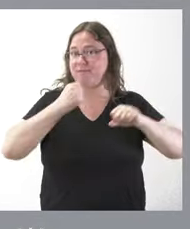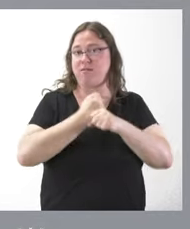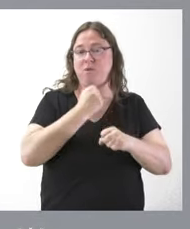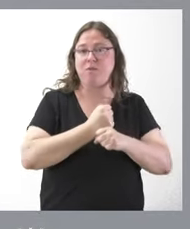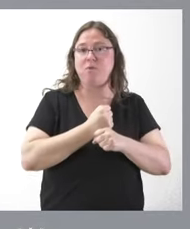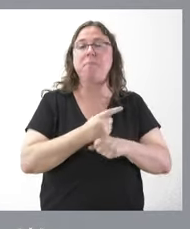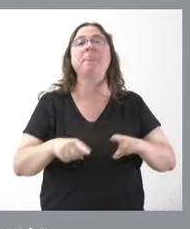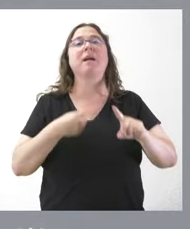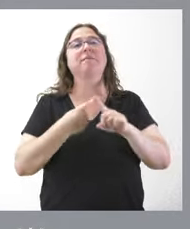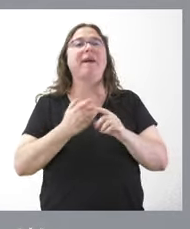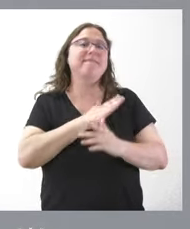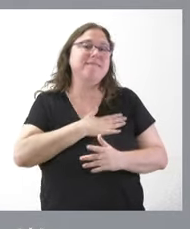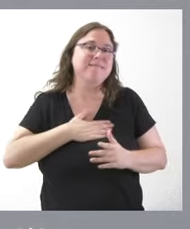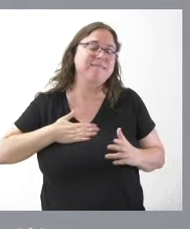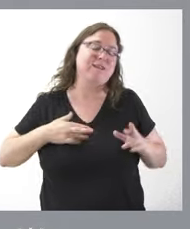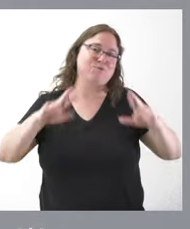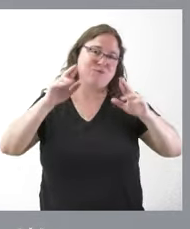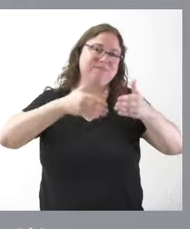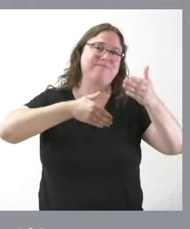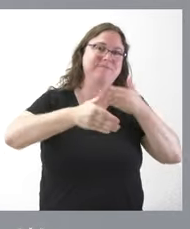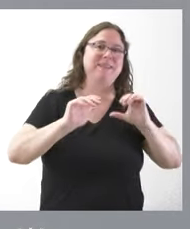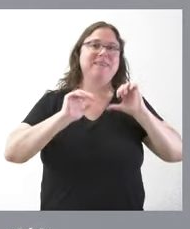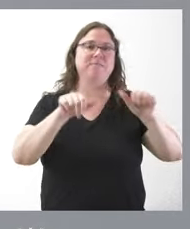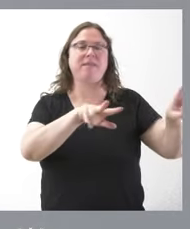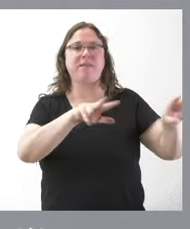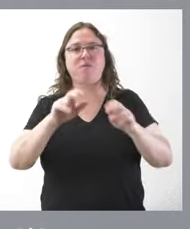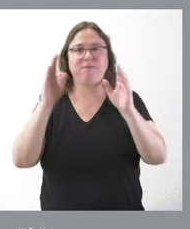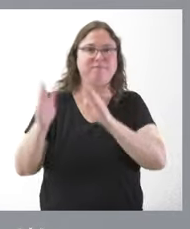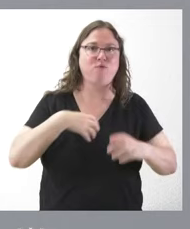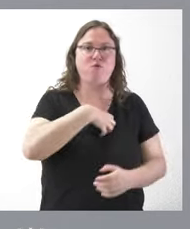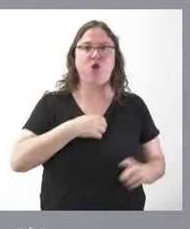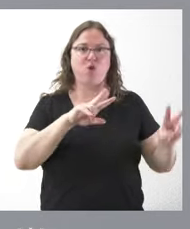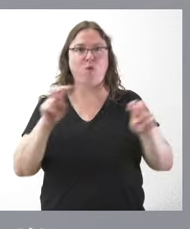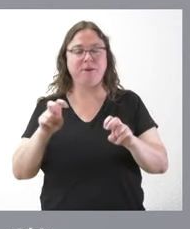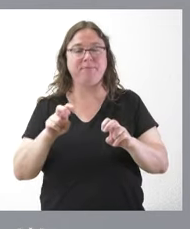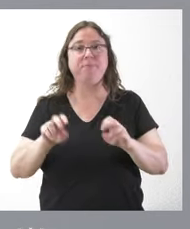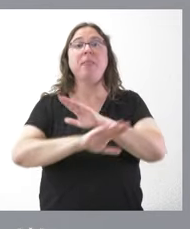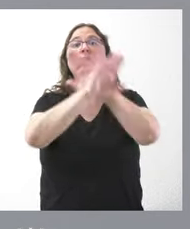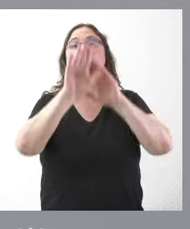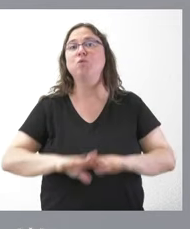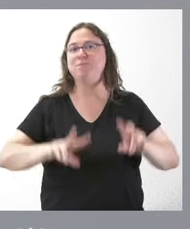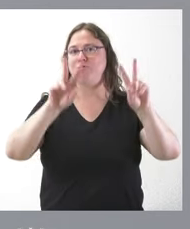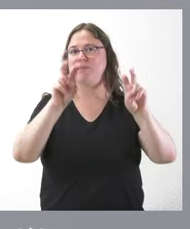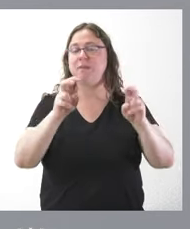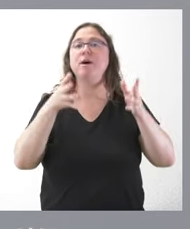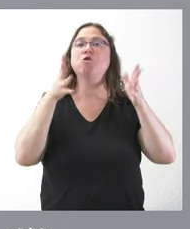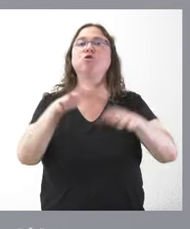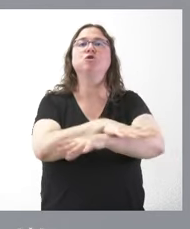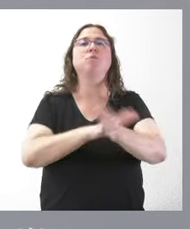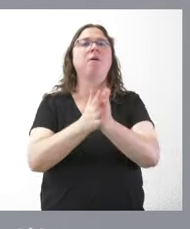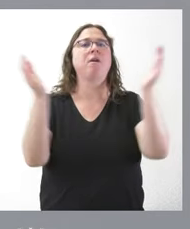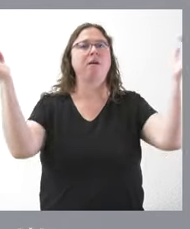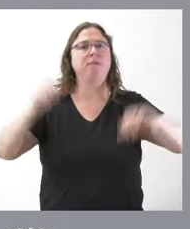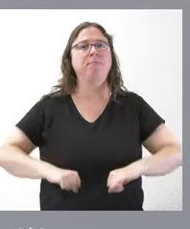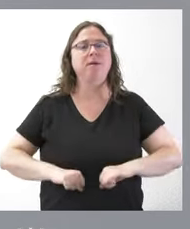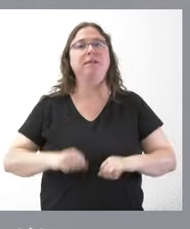y deseamos la mayor de las fortunas a las que encomiendan estas nuevas funciones. Y, finalmente, una última cuestión. El Consejo de Gobierno ha aprobado también la